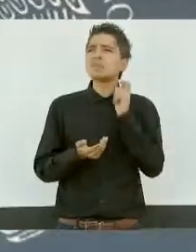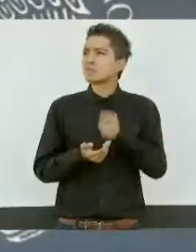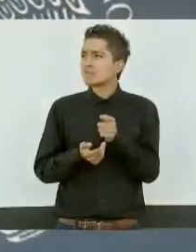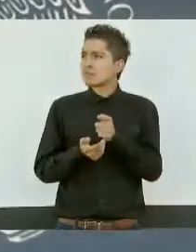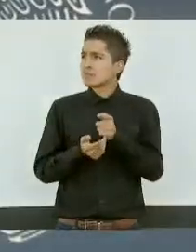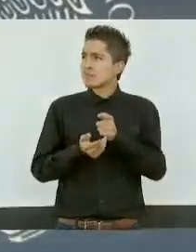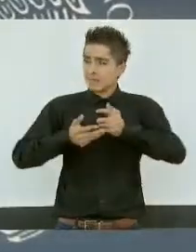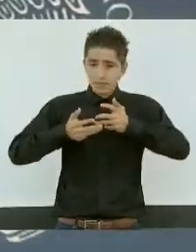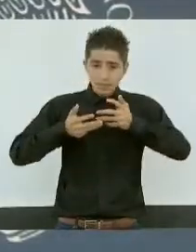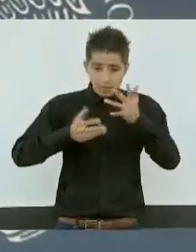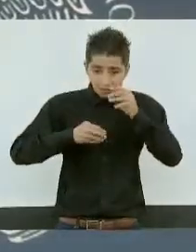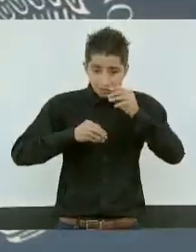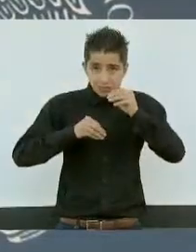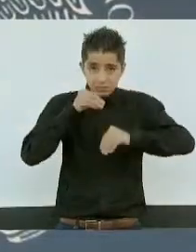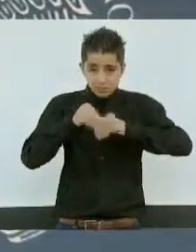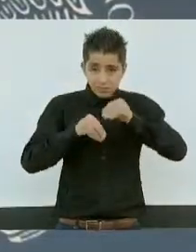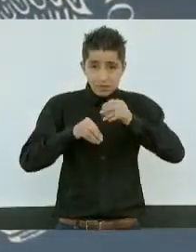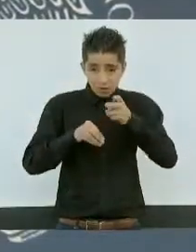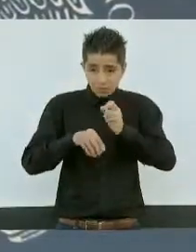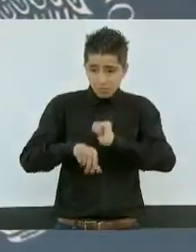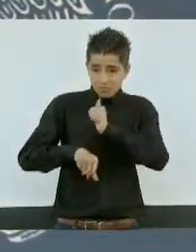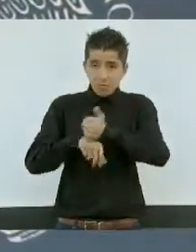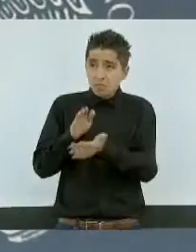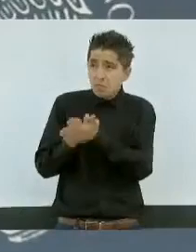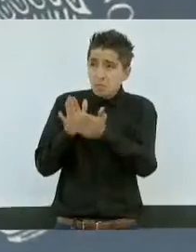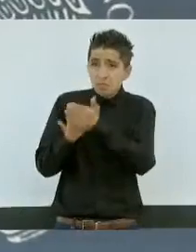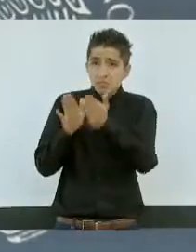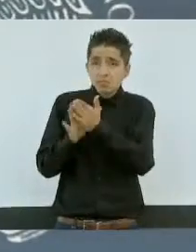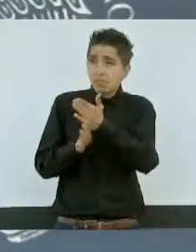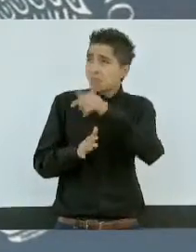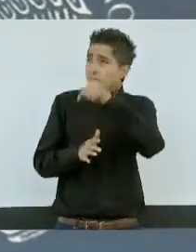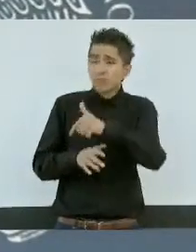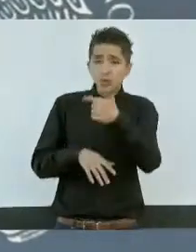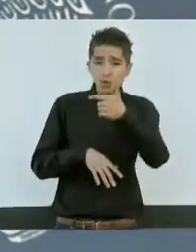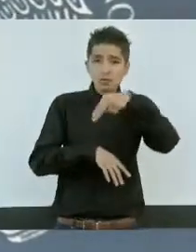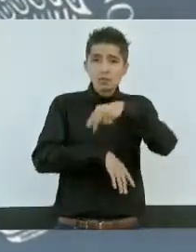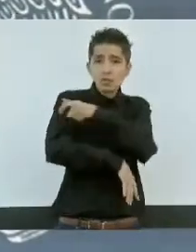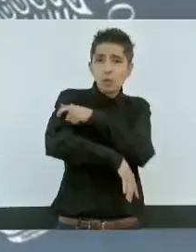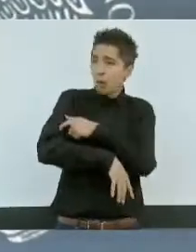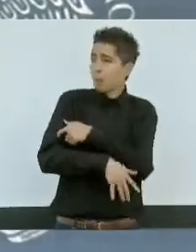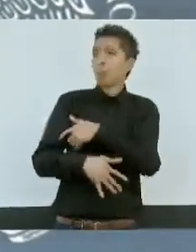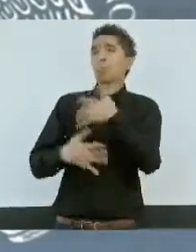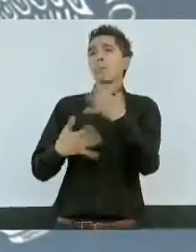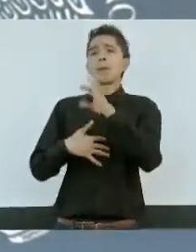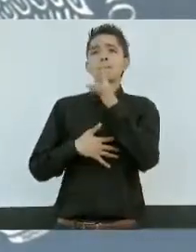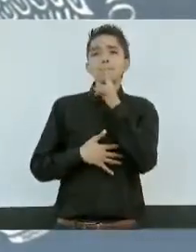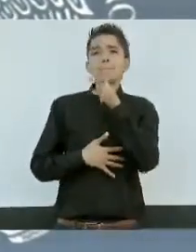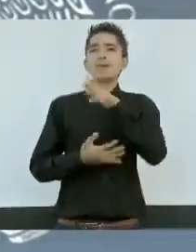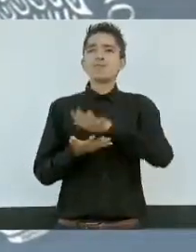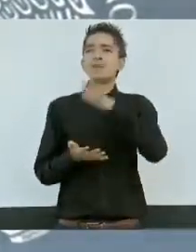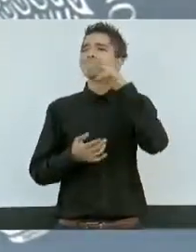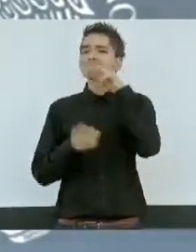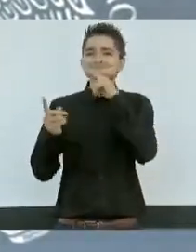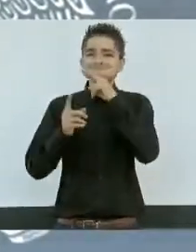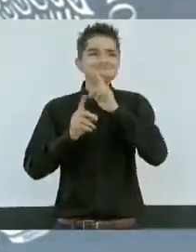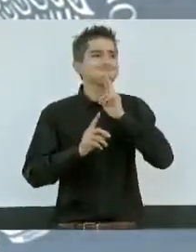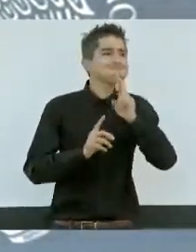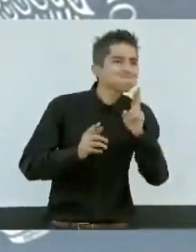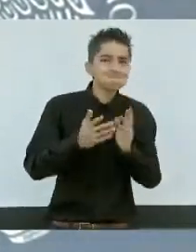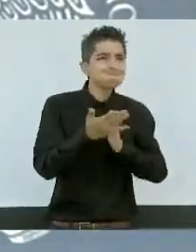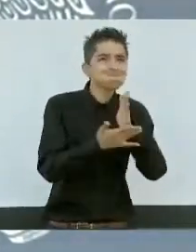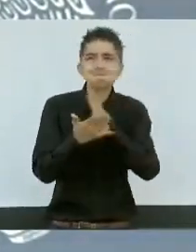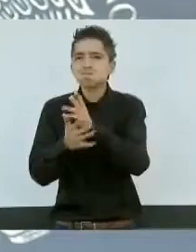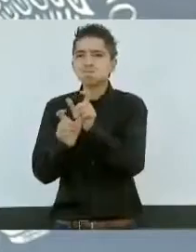este cuartel aquí nos va a dar mayor capacidad de respuesta, vamos a